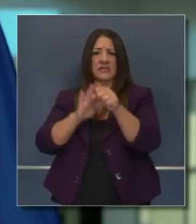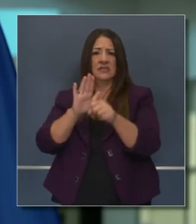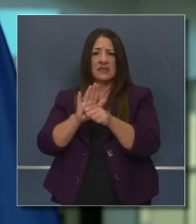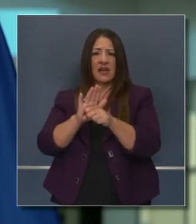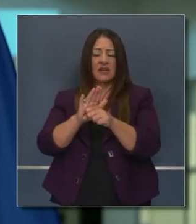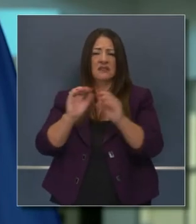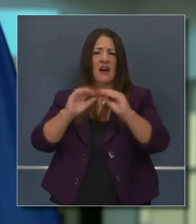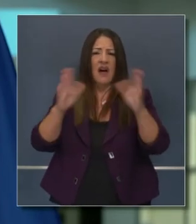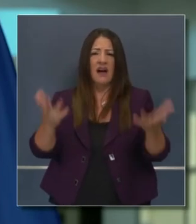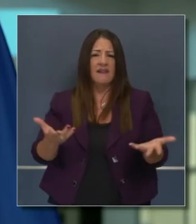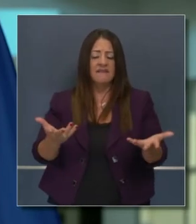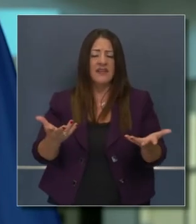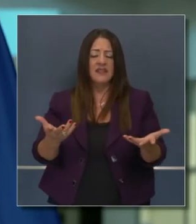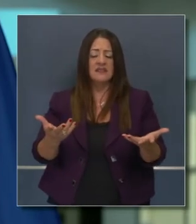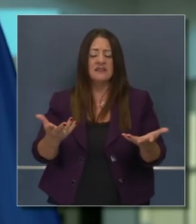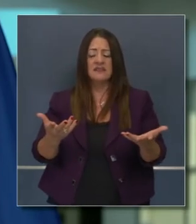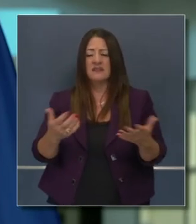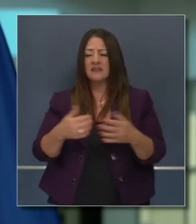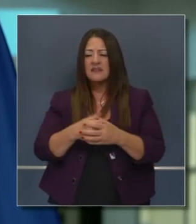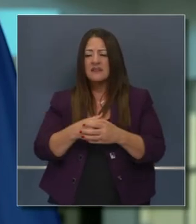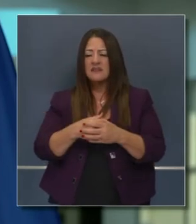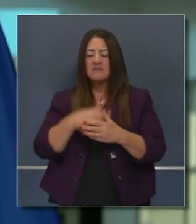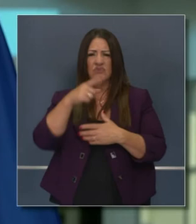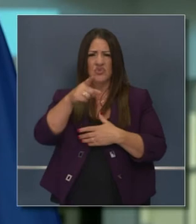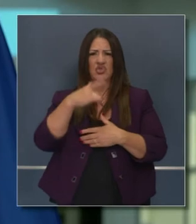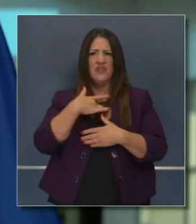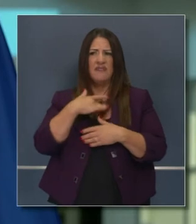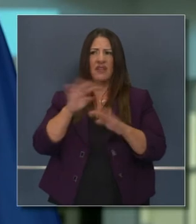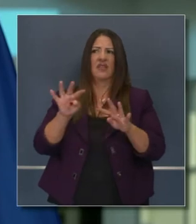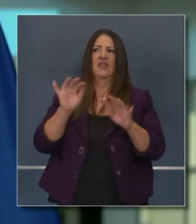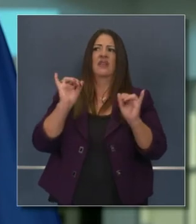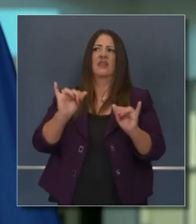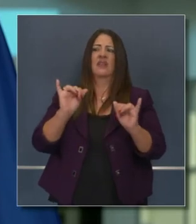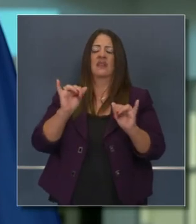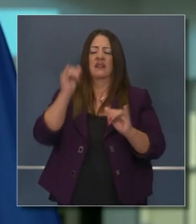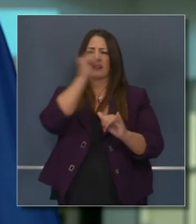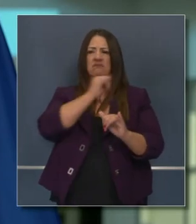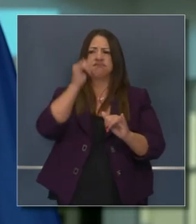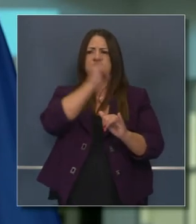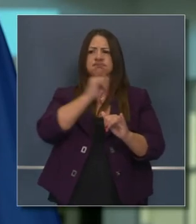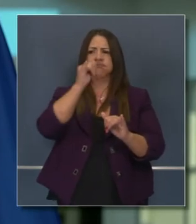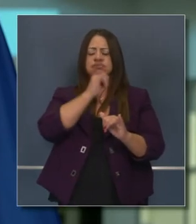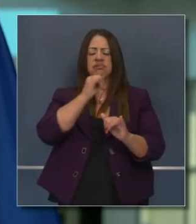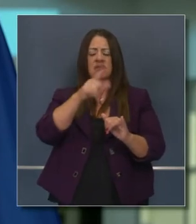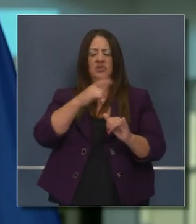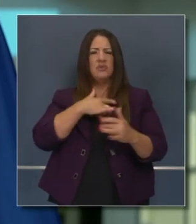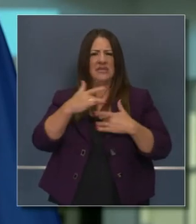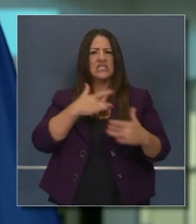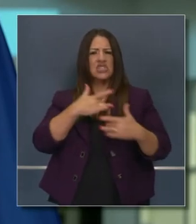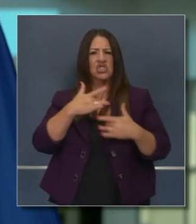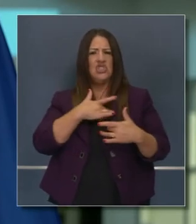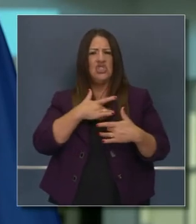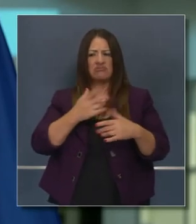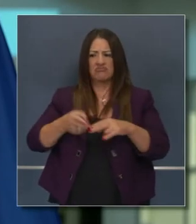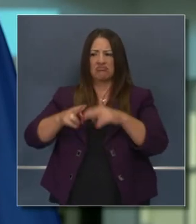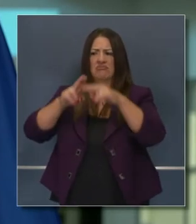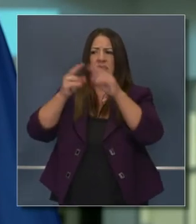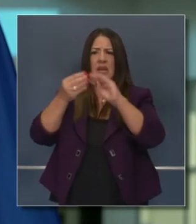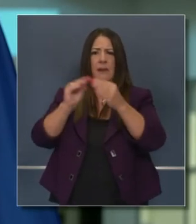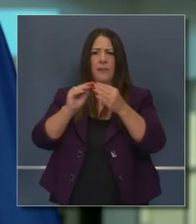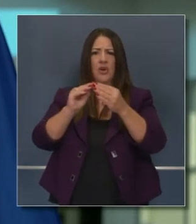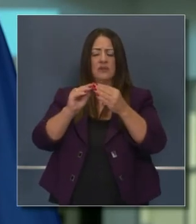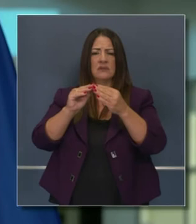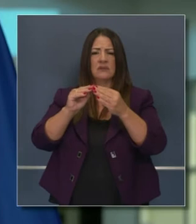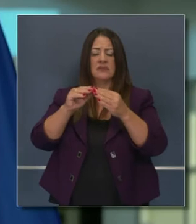Eso es evidente y debe ser alarmante para todos los americanos. En todo el mundo se está viendo